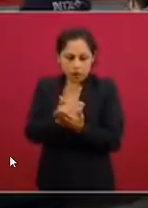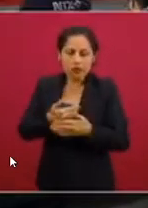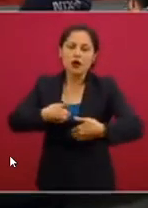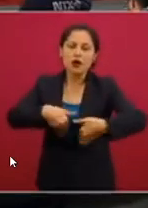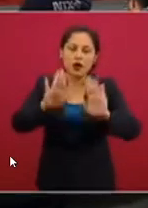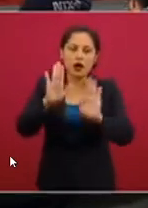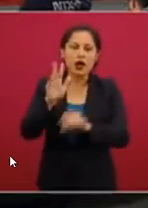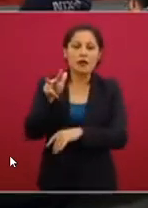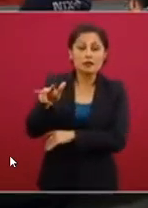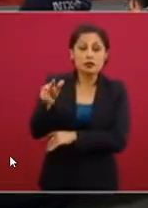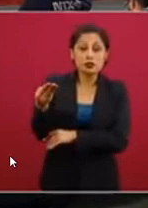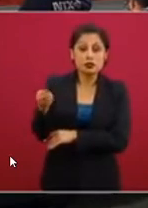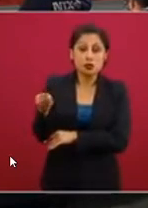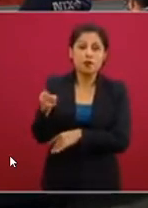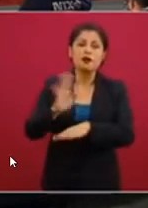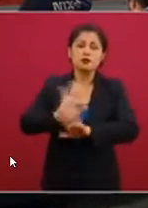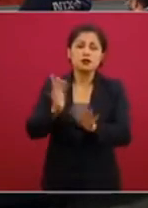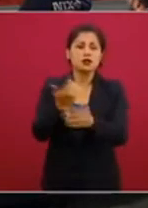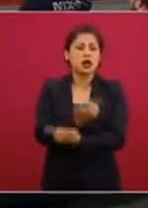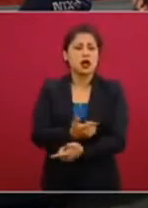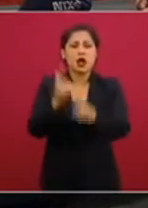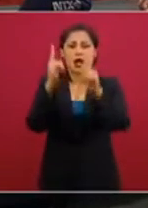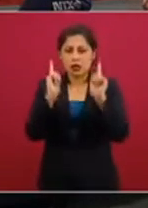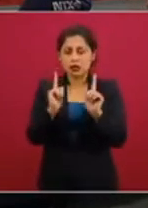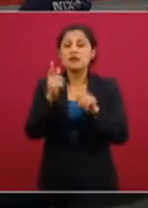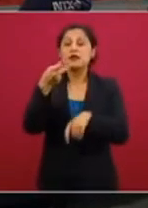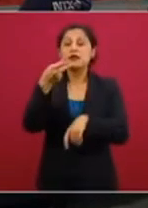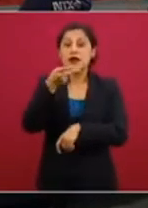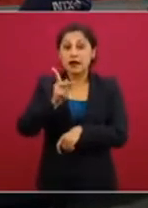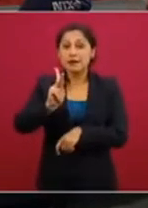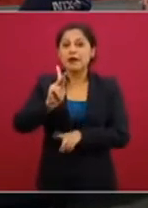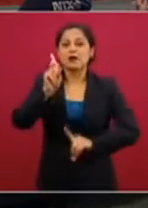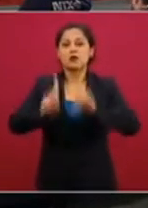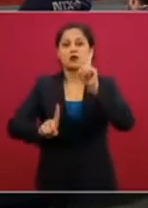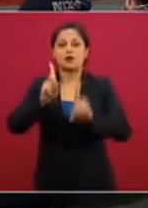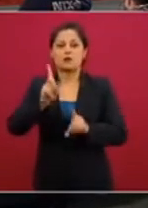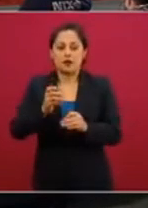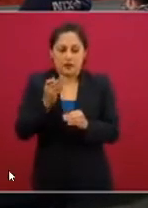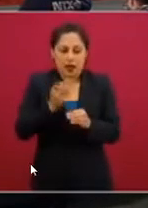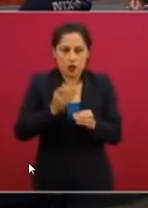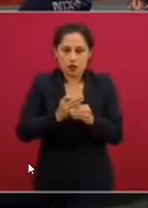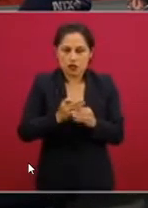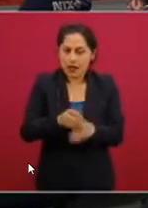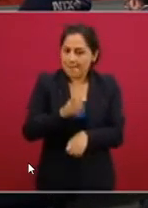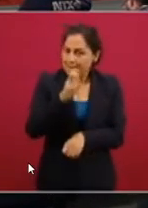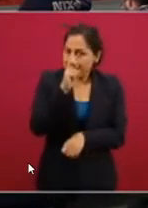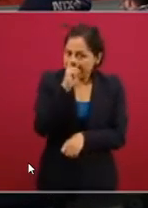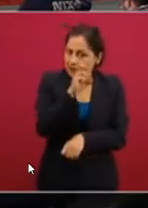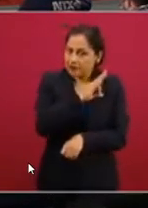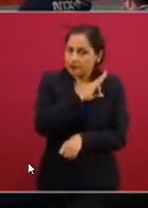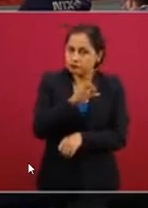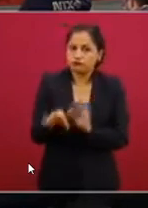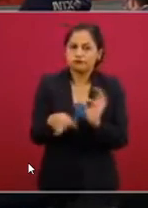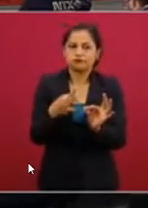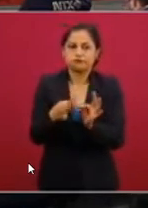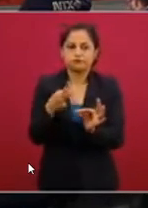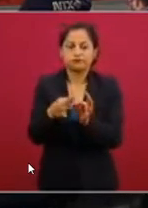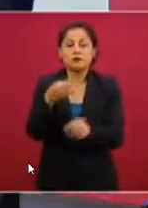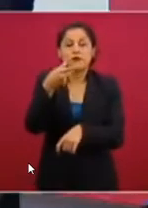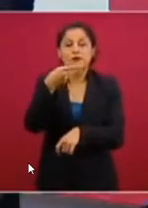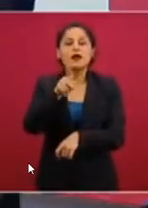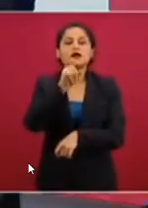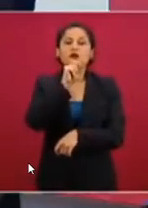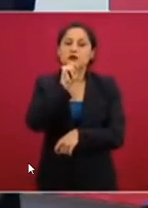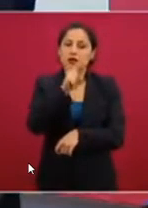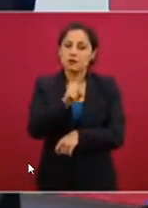el 18 de mayo. Y lo último es que se mantienen las medidas de protección a las personas adultas mayores y poblaciones de máximo